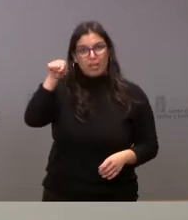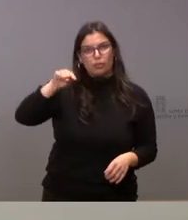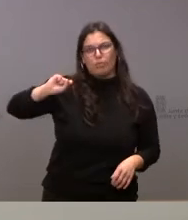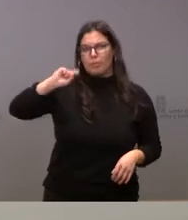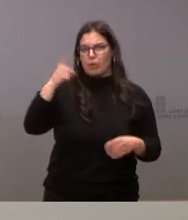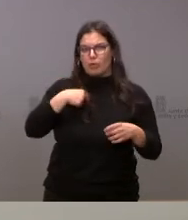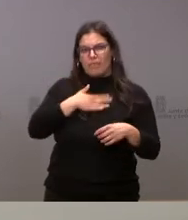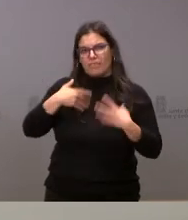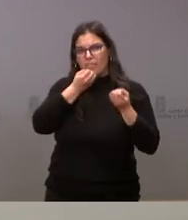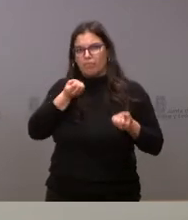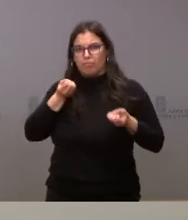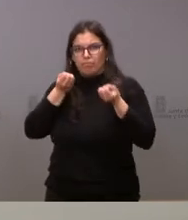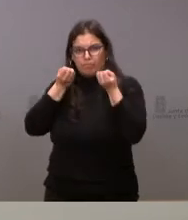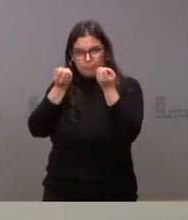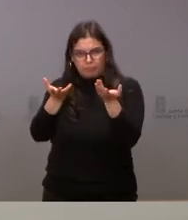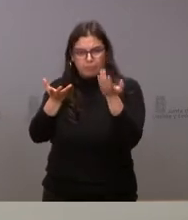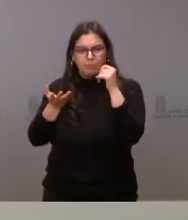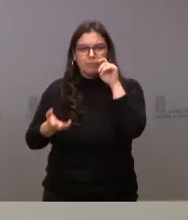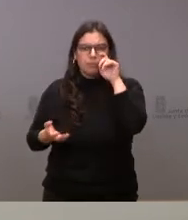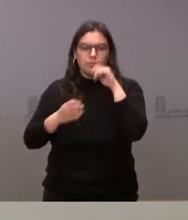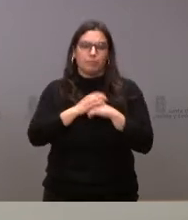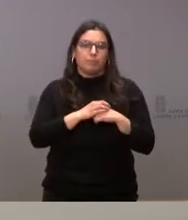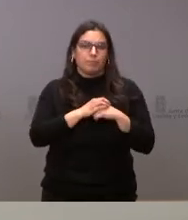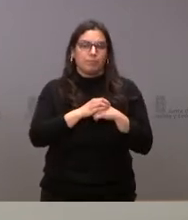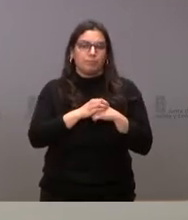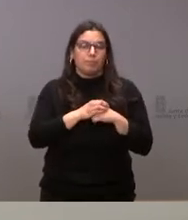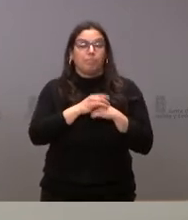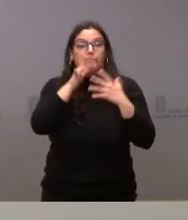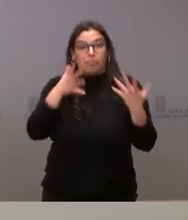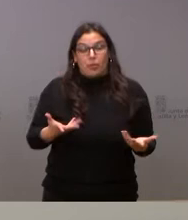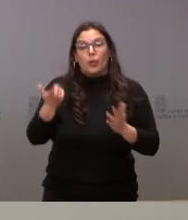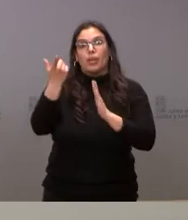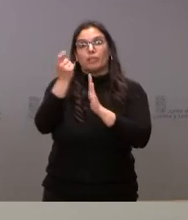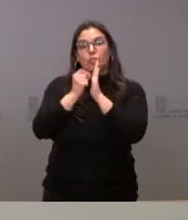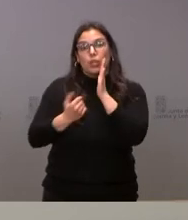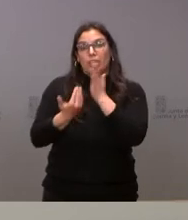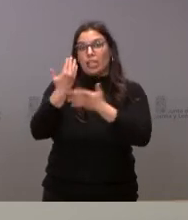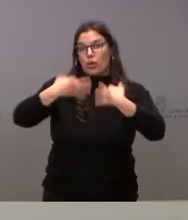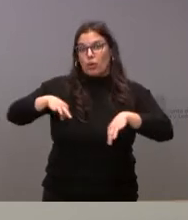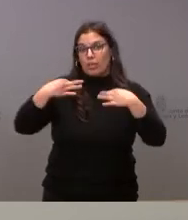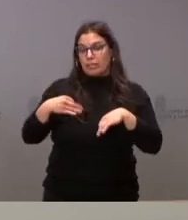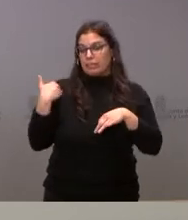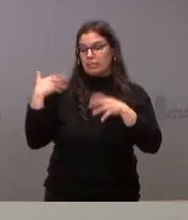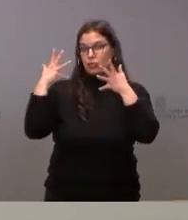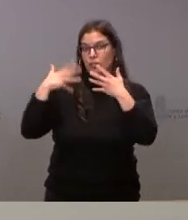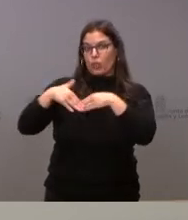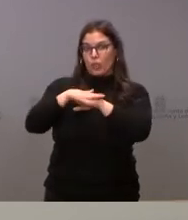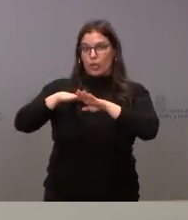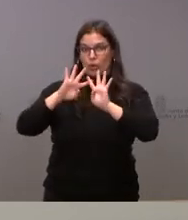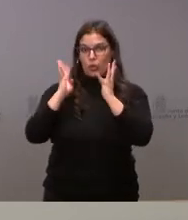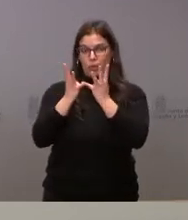transmitir, incluso previo, a comentarles cuál ha sido el orden del día ordinario del Consejo de